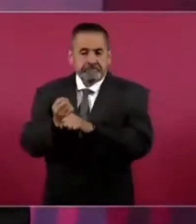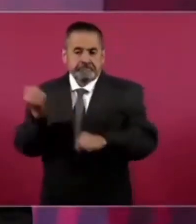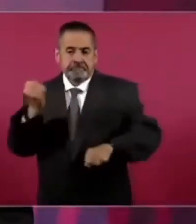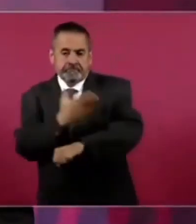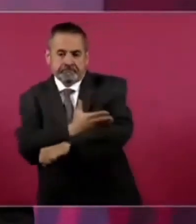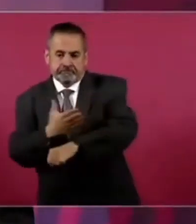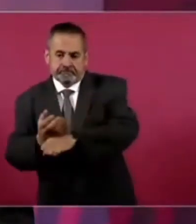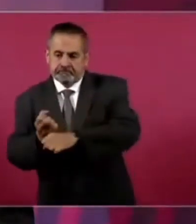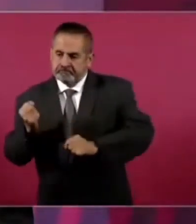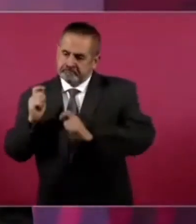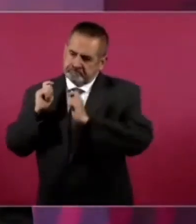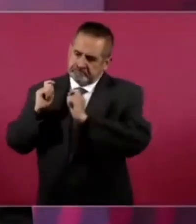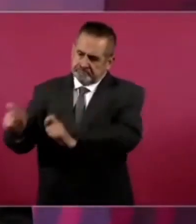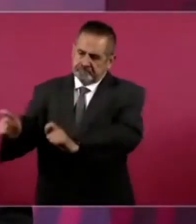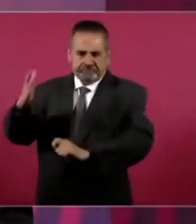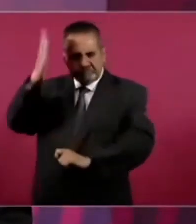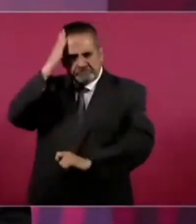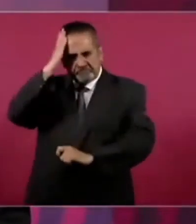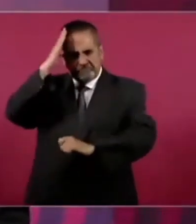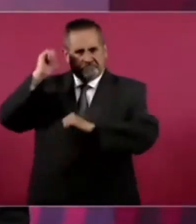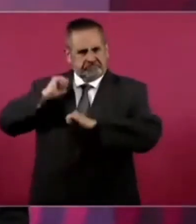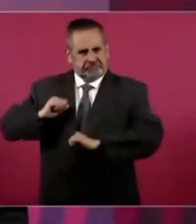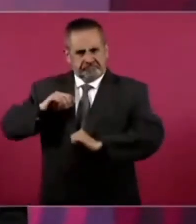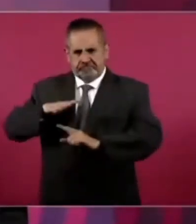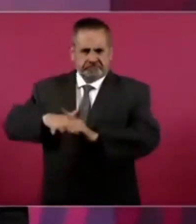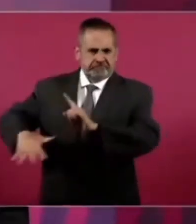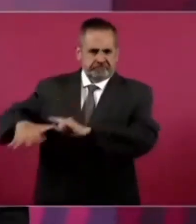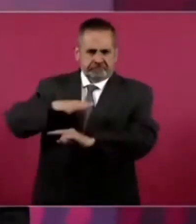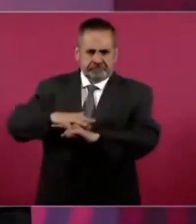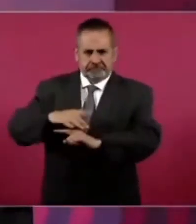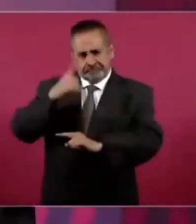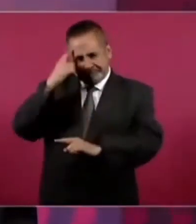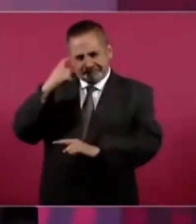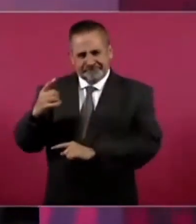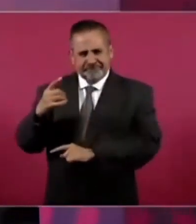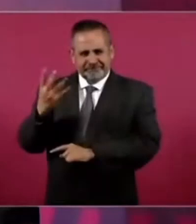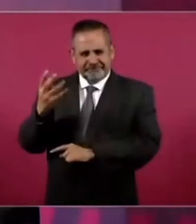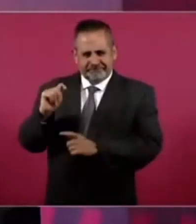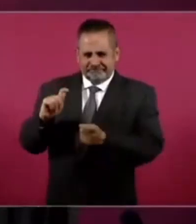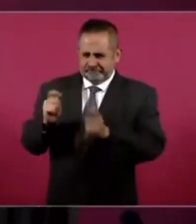mando del movimiento de transformación.